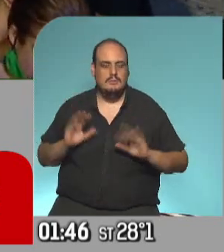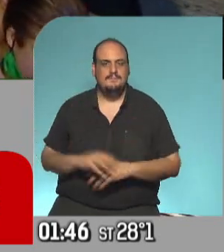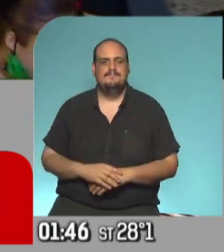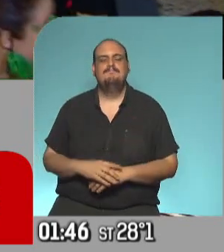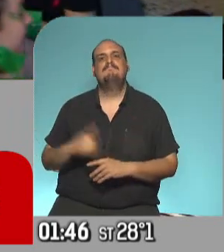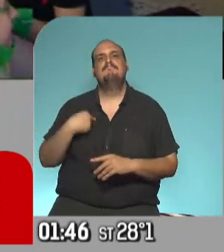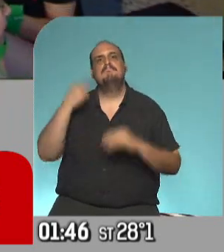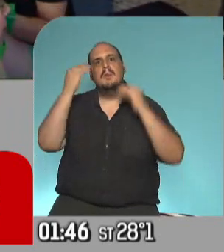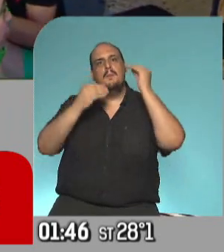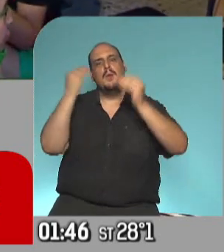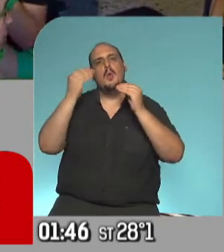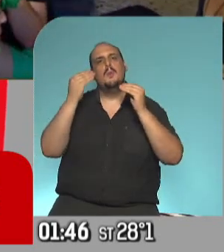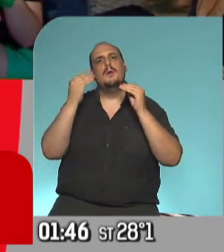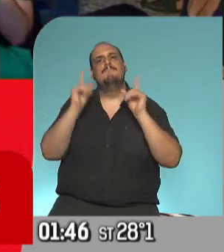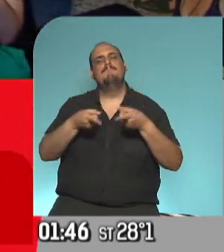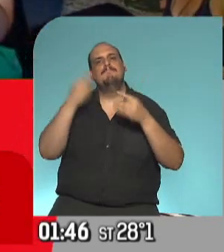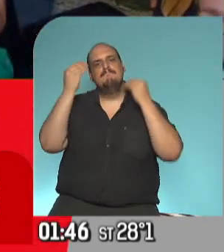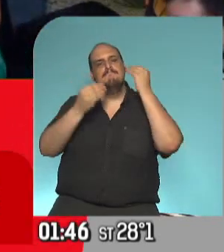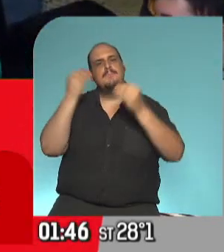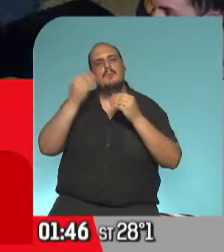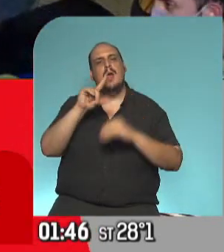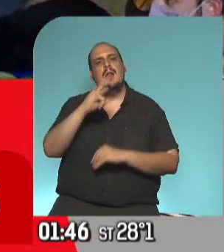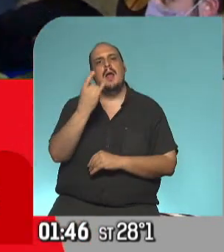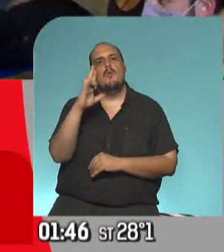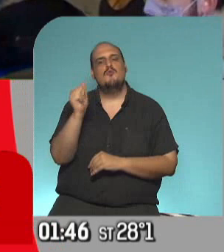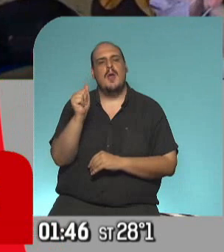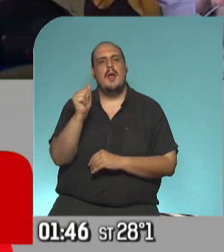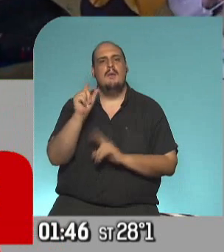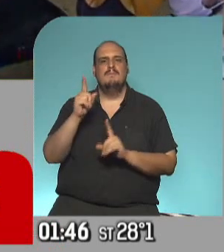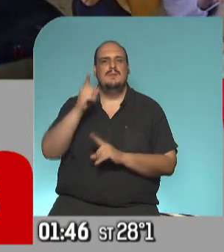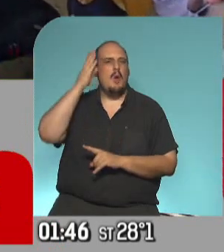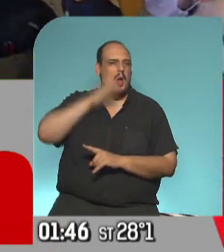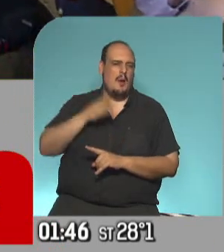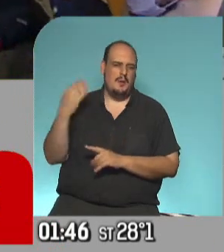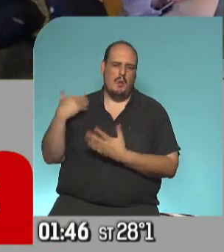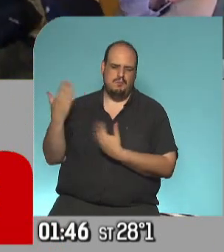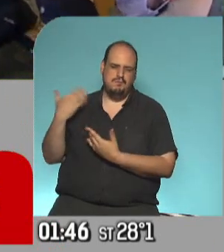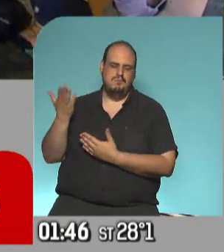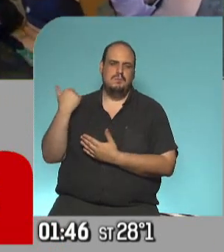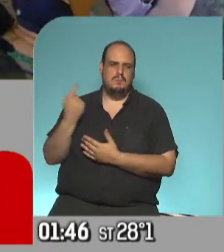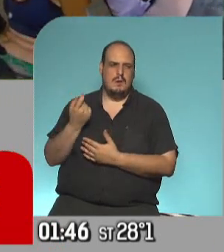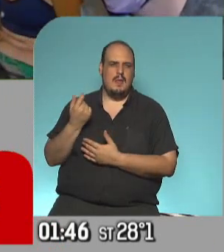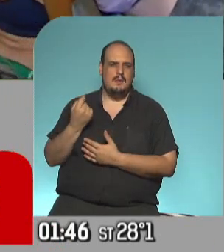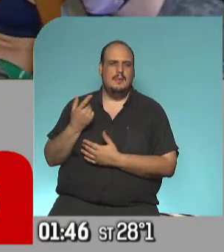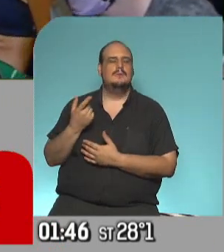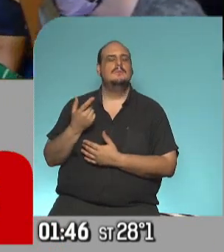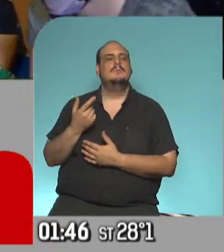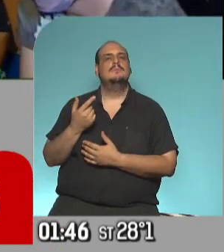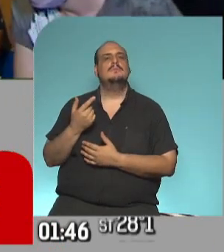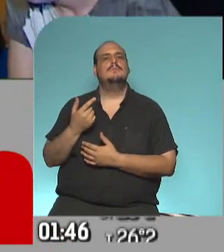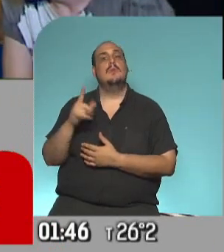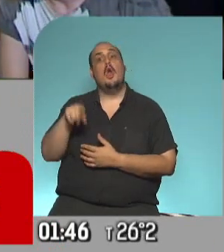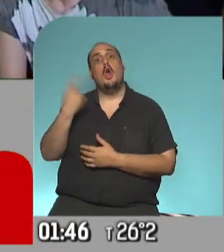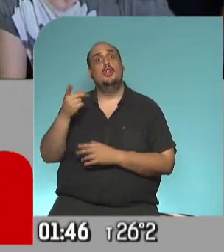me preocupa Laura, y lo decíamos recién con Gaby también, porque tenemos otro aspecto que nos